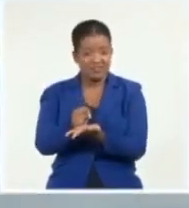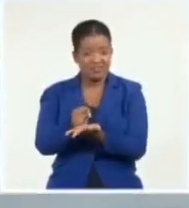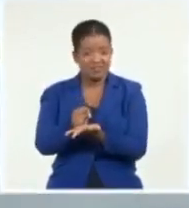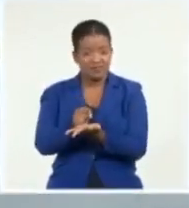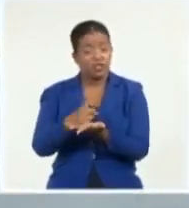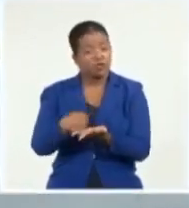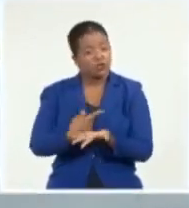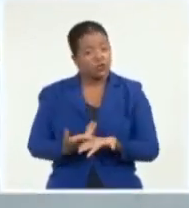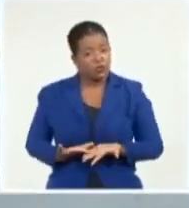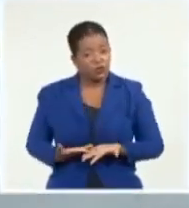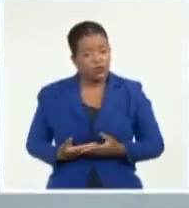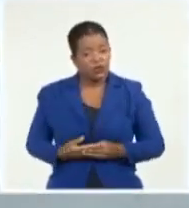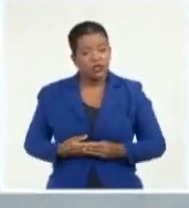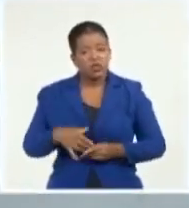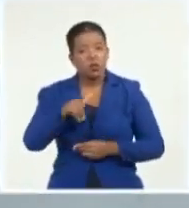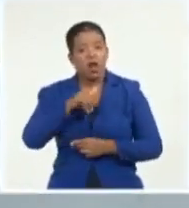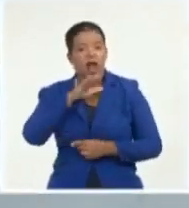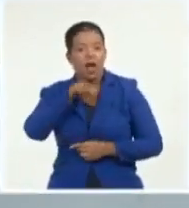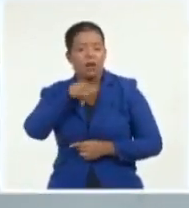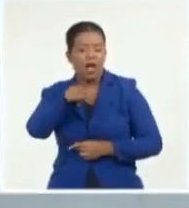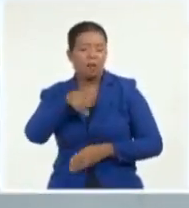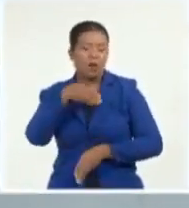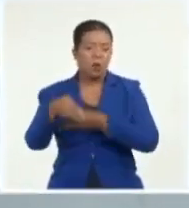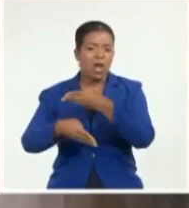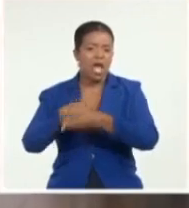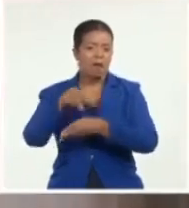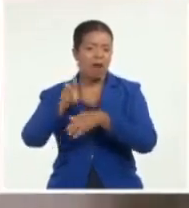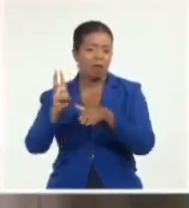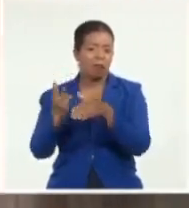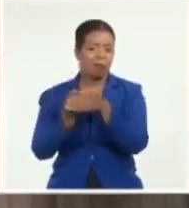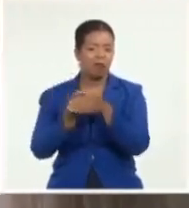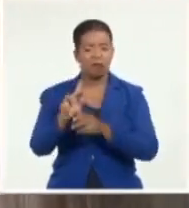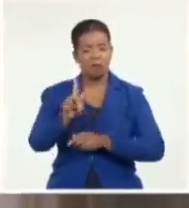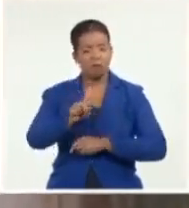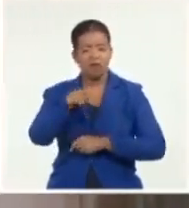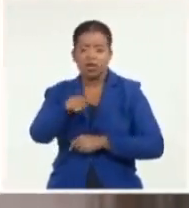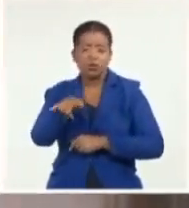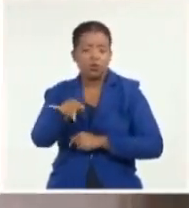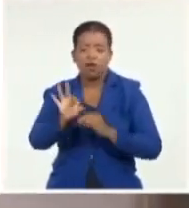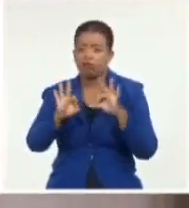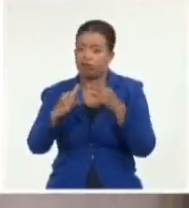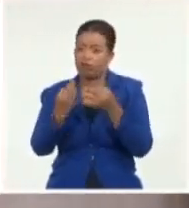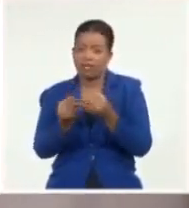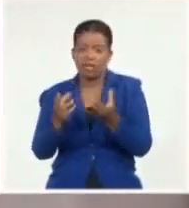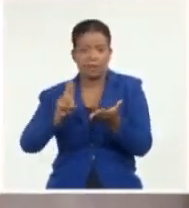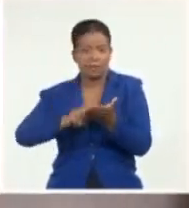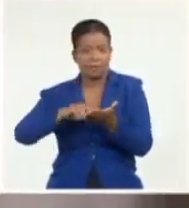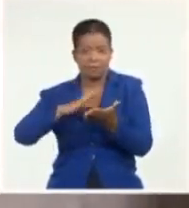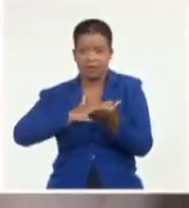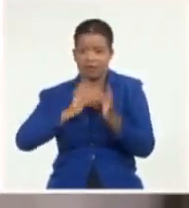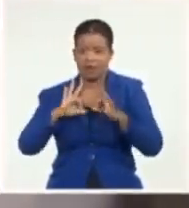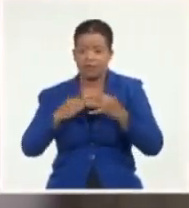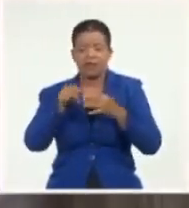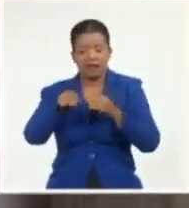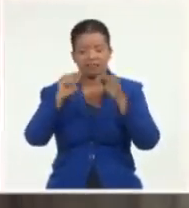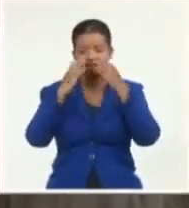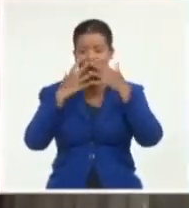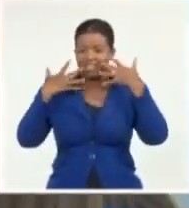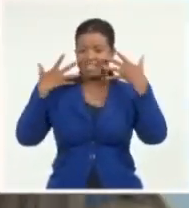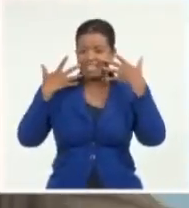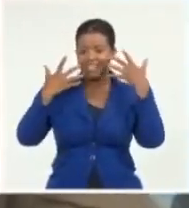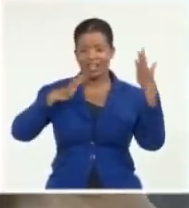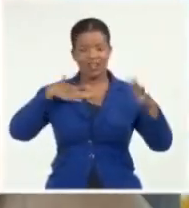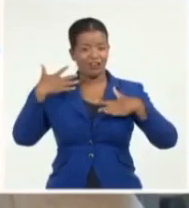no decimos ni que tiene una condición. Pero es Carlos Alejandro, es uno más, es un miembro más, es feliz, es